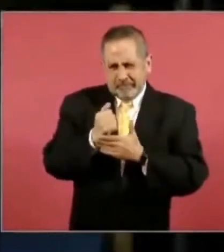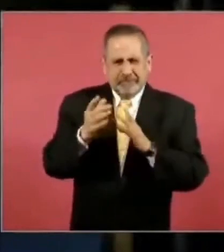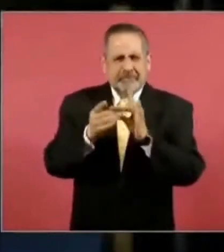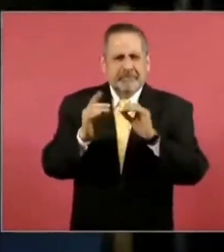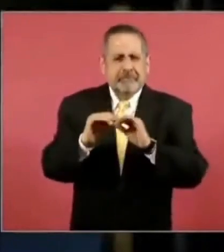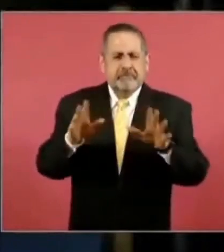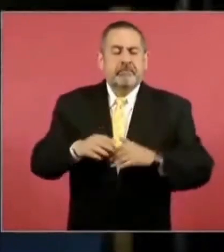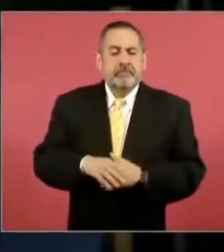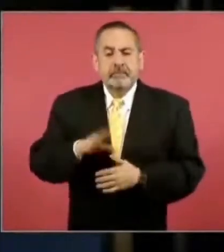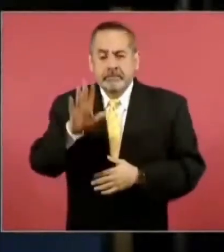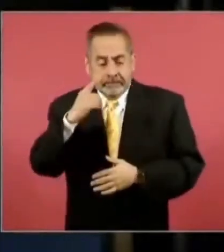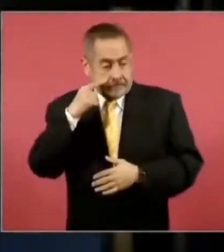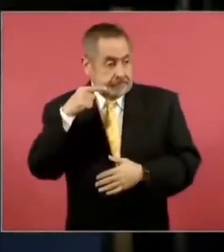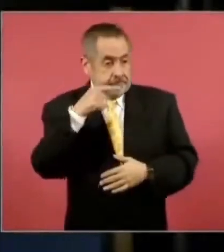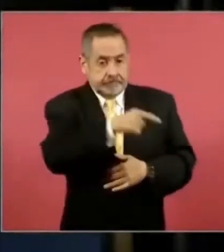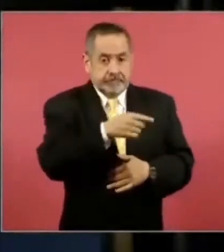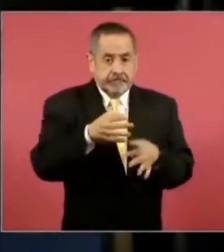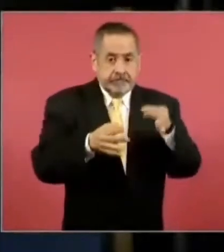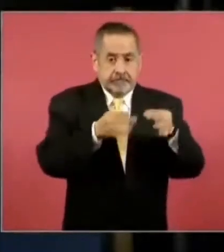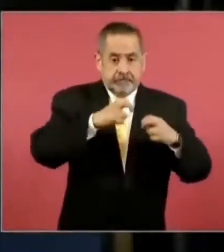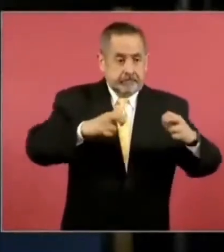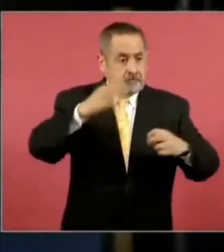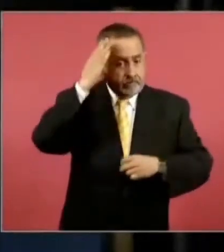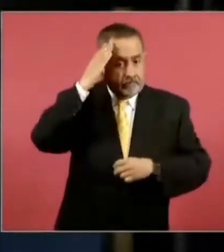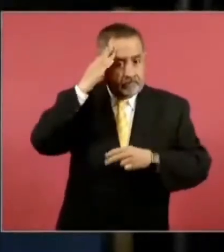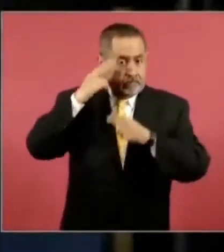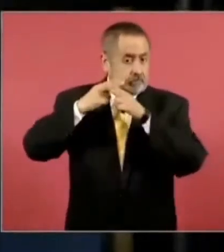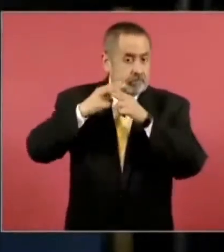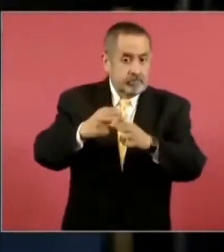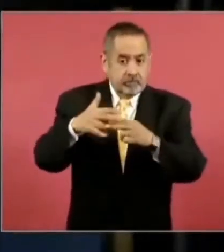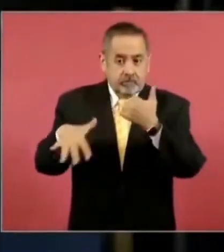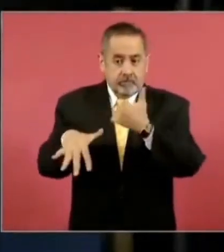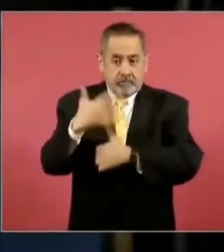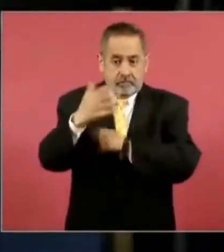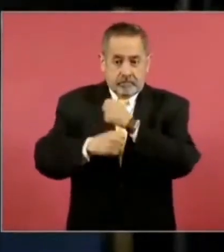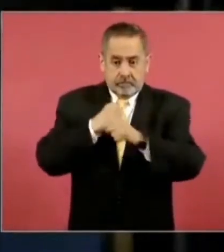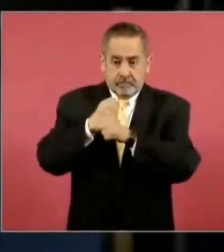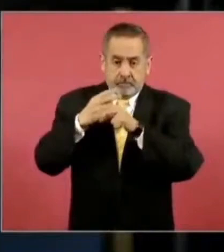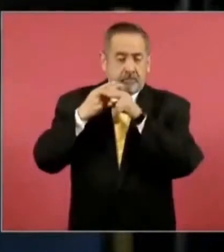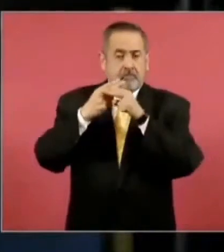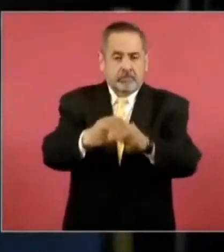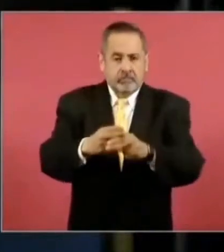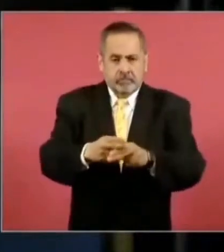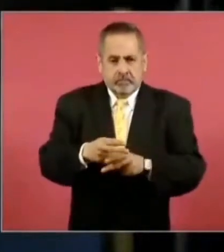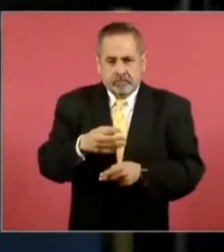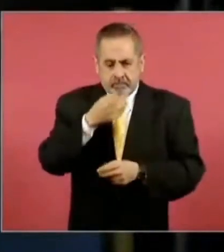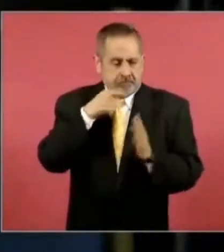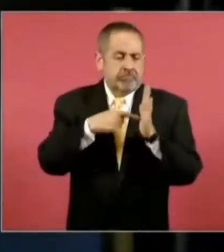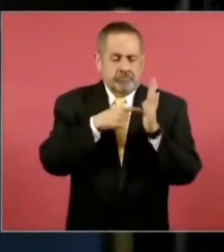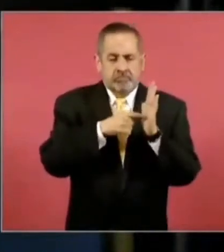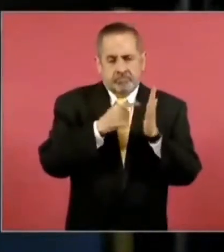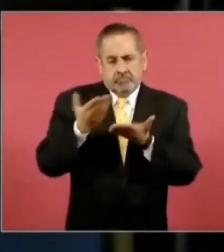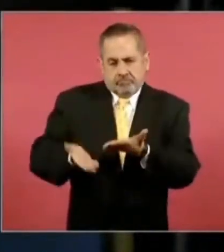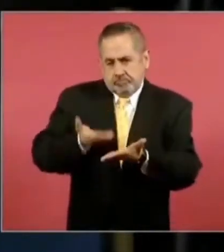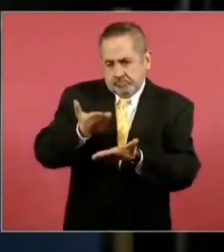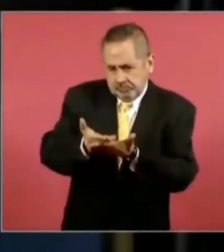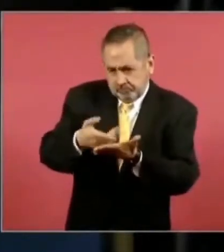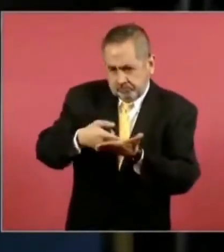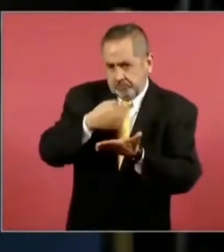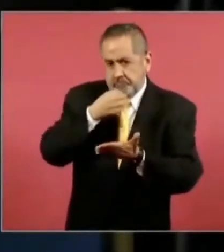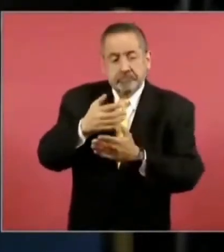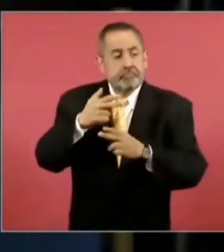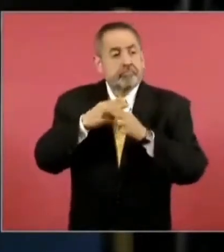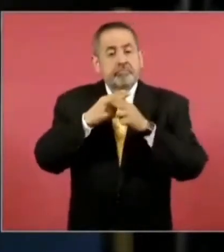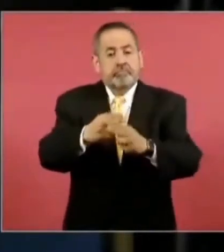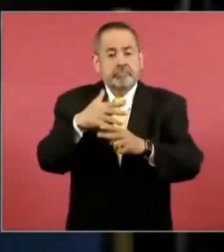¿Los ministros van a seguir en sus cargos 15 años? Esto sería una pregunta expresa, si lo contempla la iniciativa. ¿Cómo va a quedar